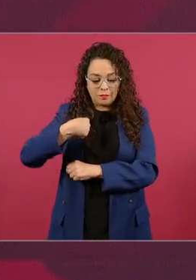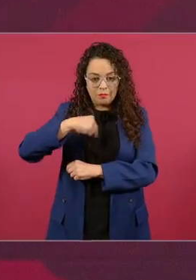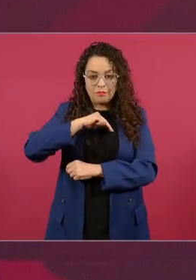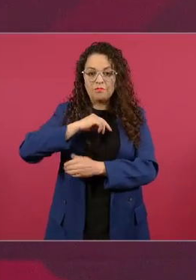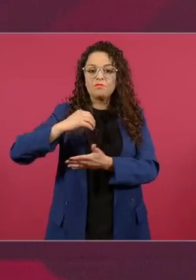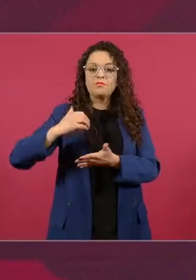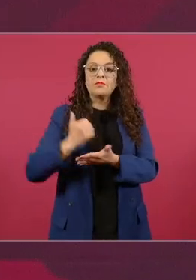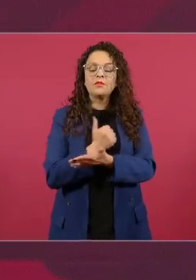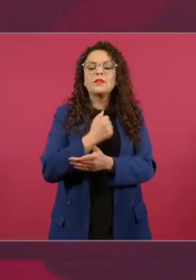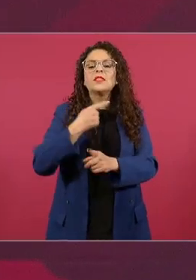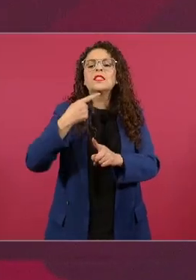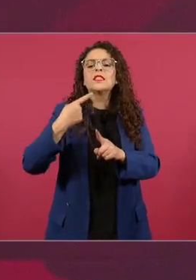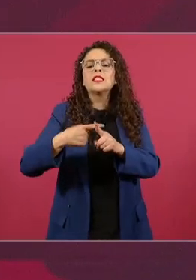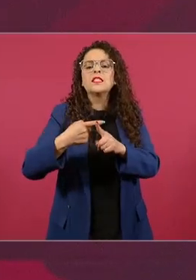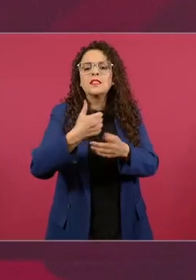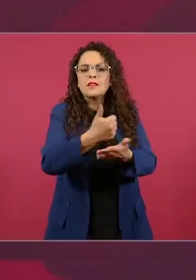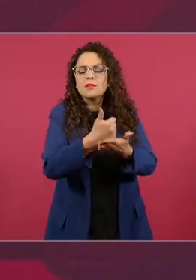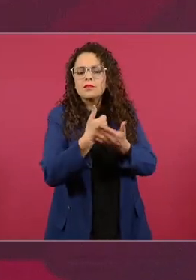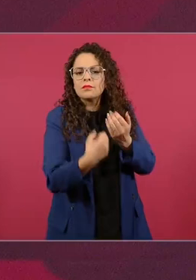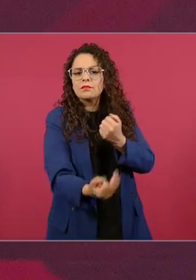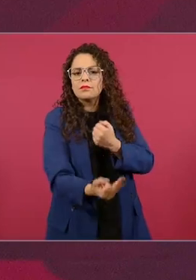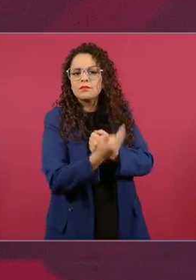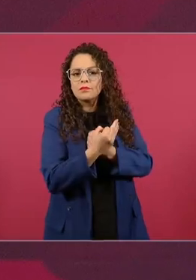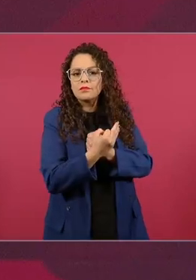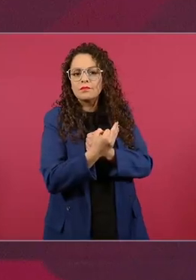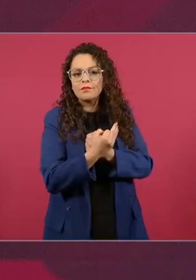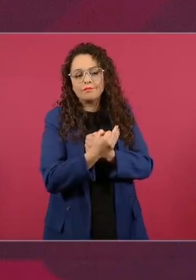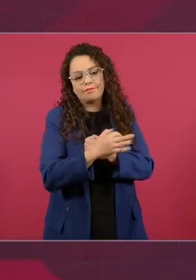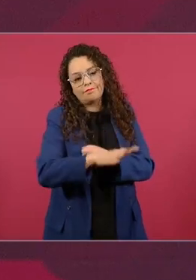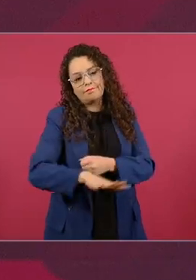no se robaron la elección